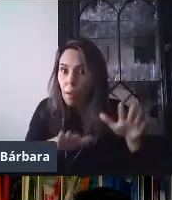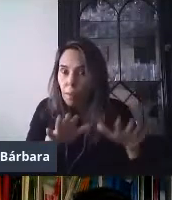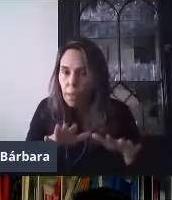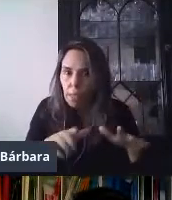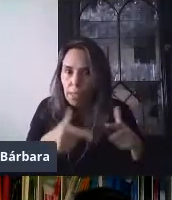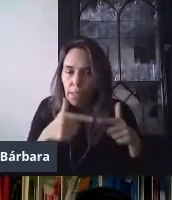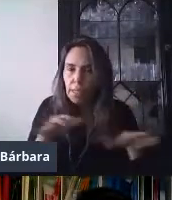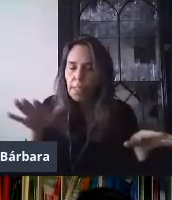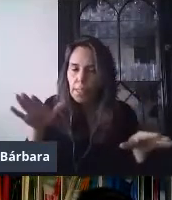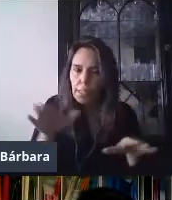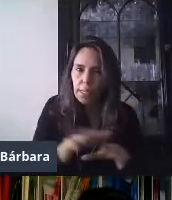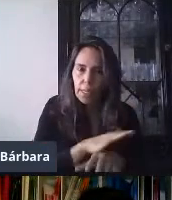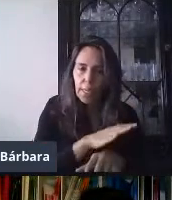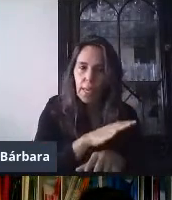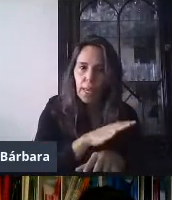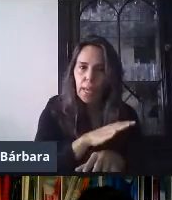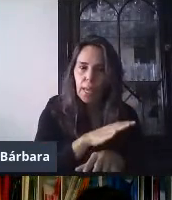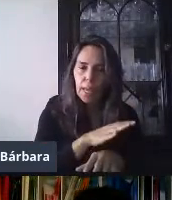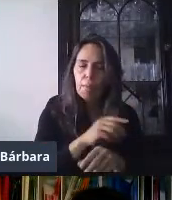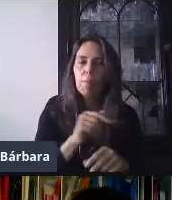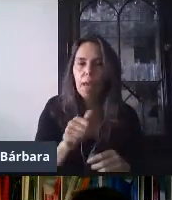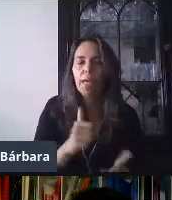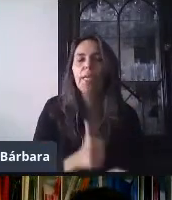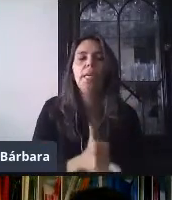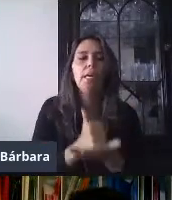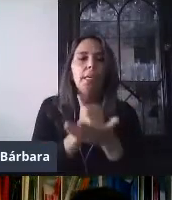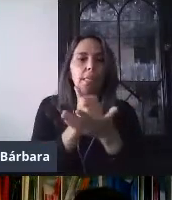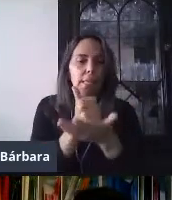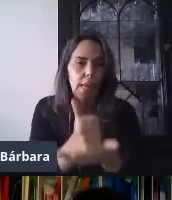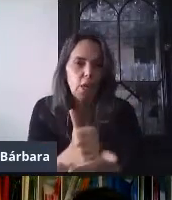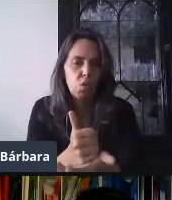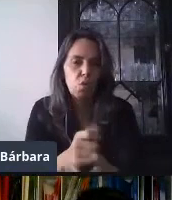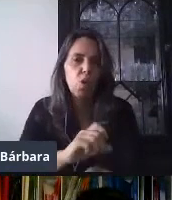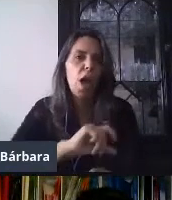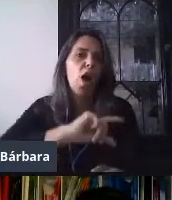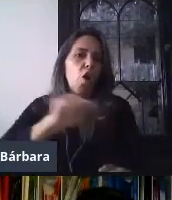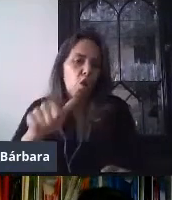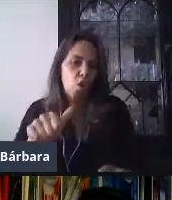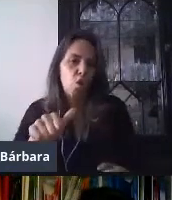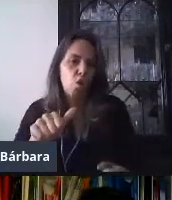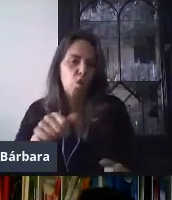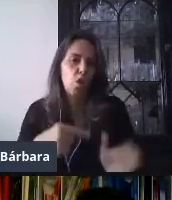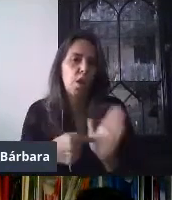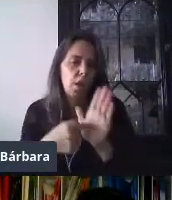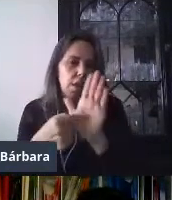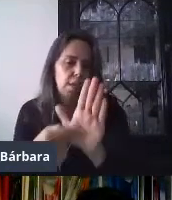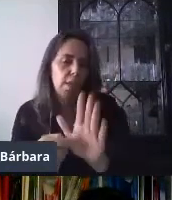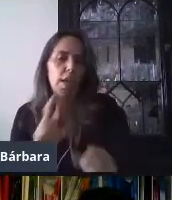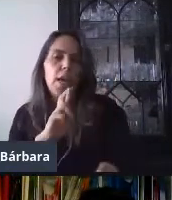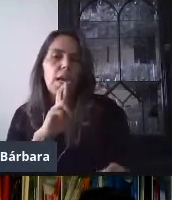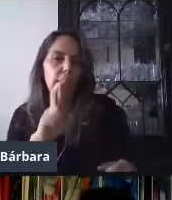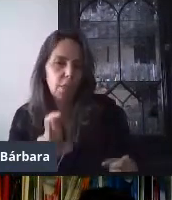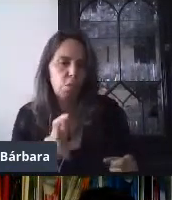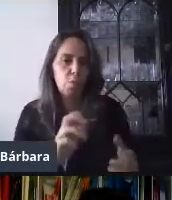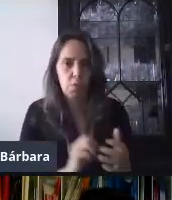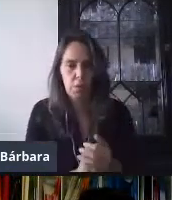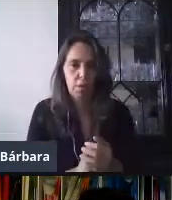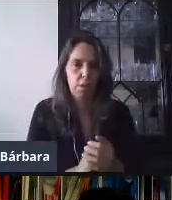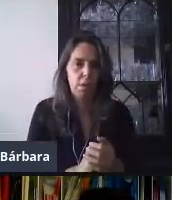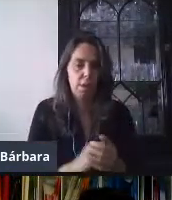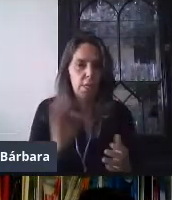agregando tus preguntas, yo te voy a ayudar un poco y te voy a proponer un tipo de respuesta. Entonces, no se espanten si se cambian. Al final, si